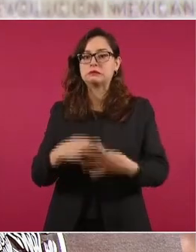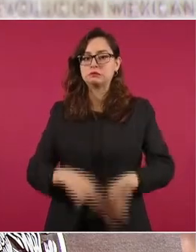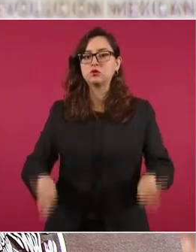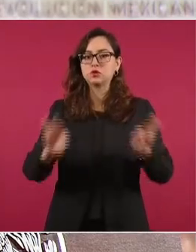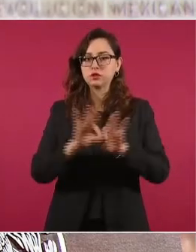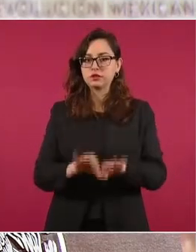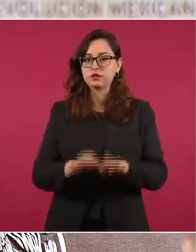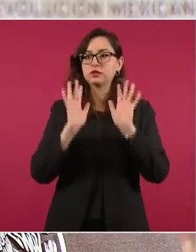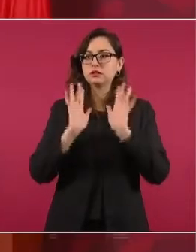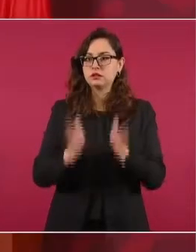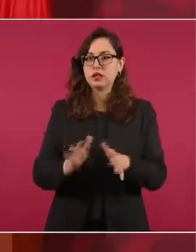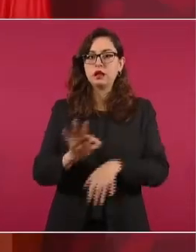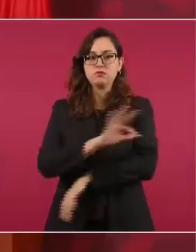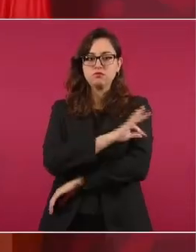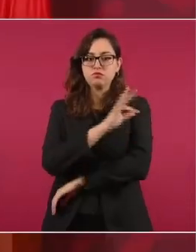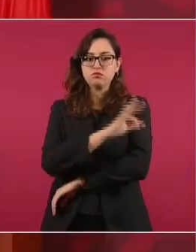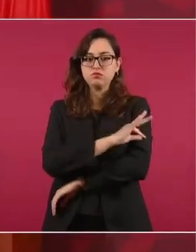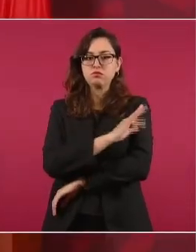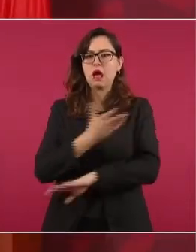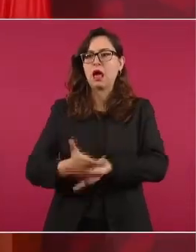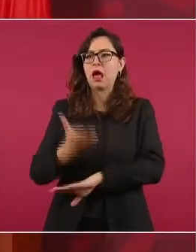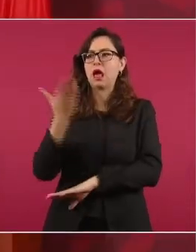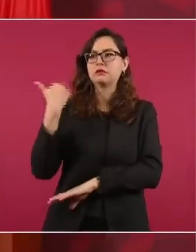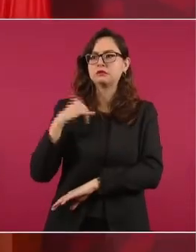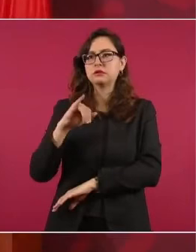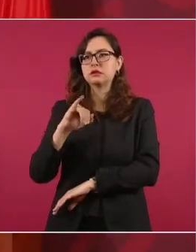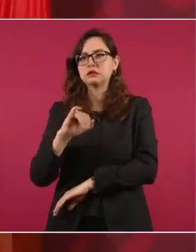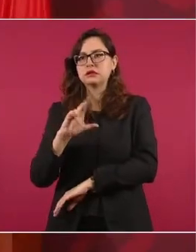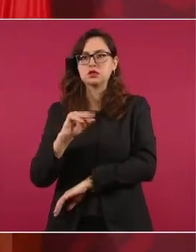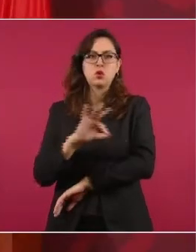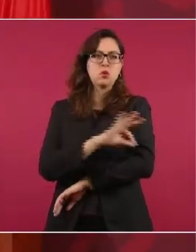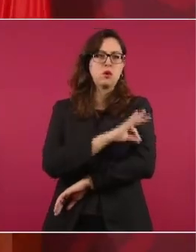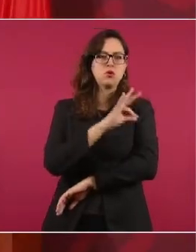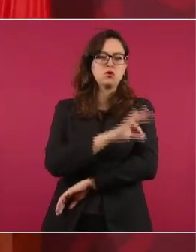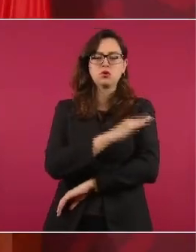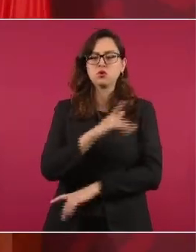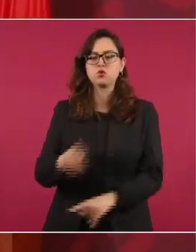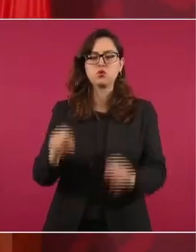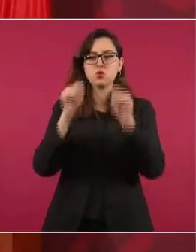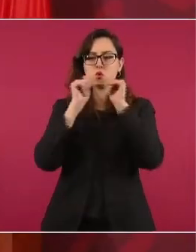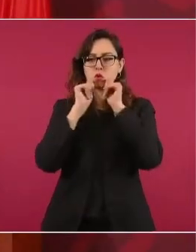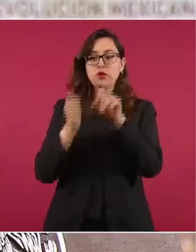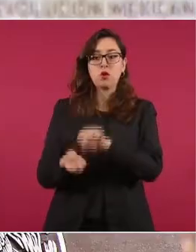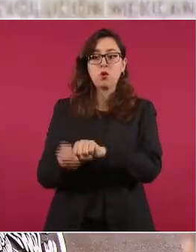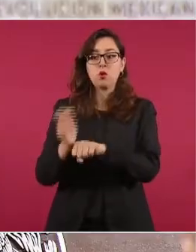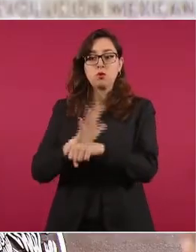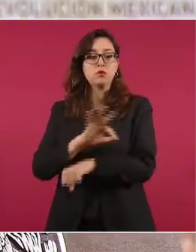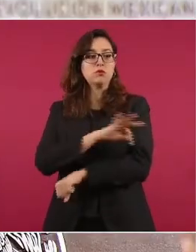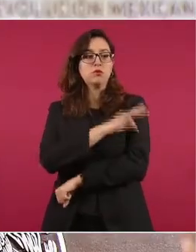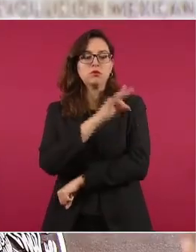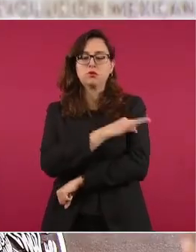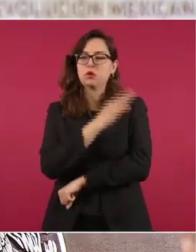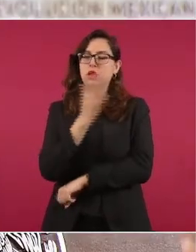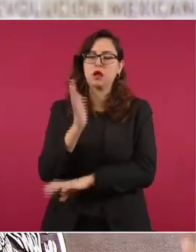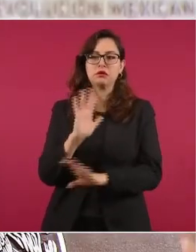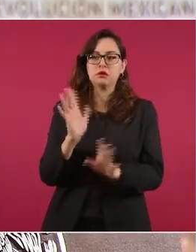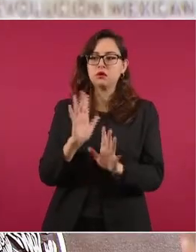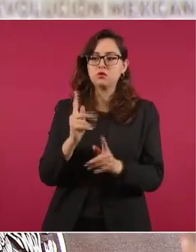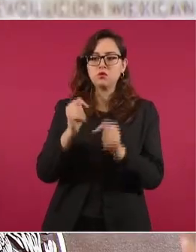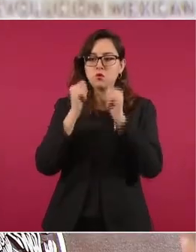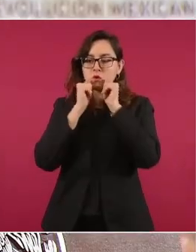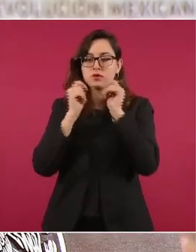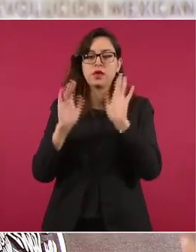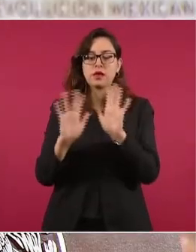independientemente de si se ha vacunado antes contra la propia influenza o contra COVID. La vacuna contra la influenza no es de